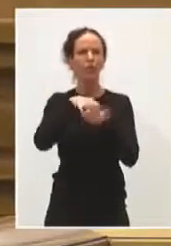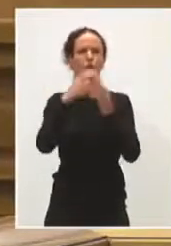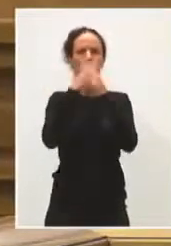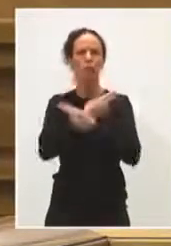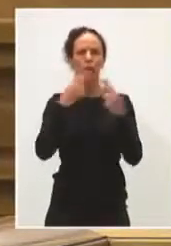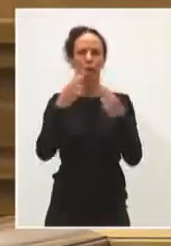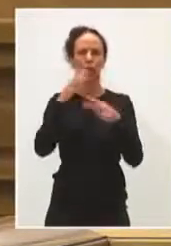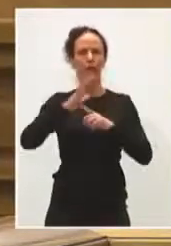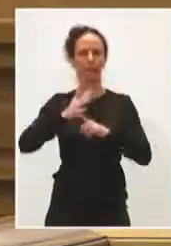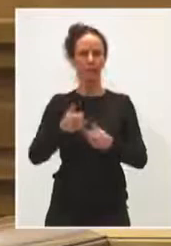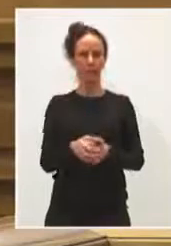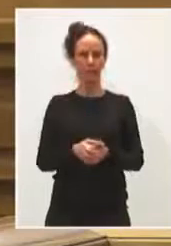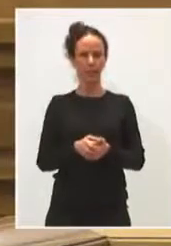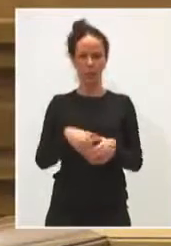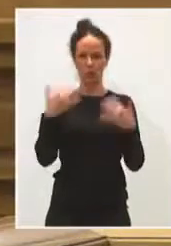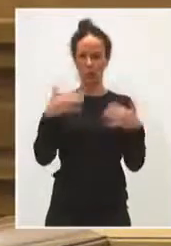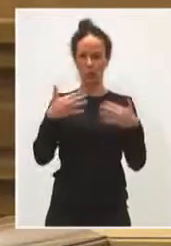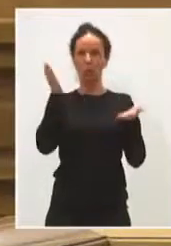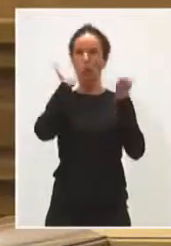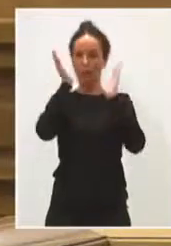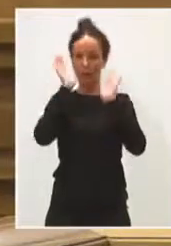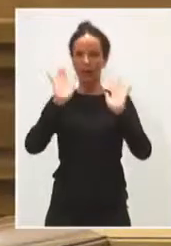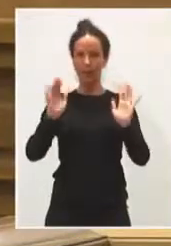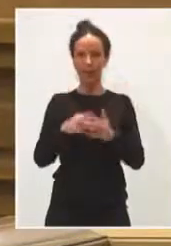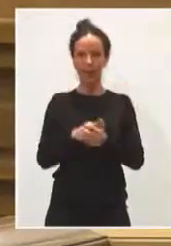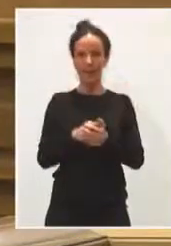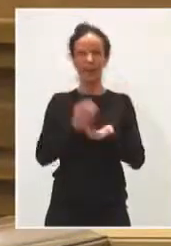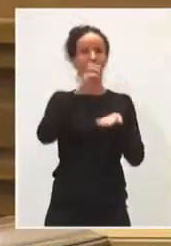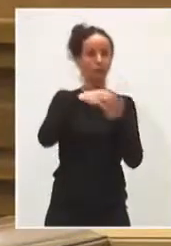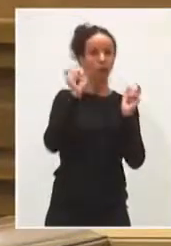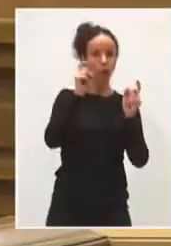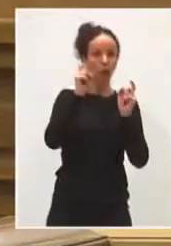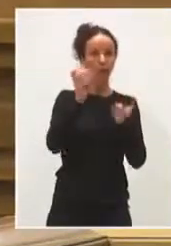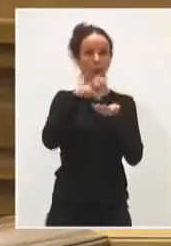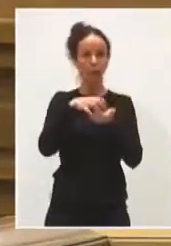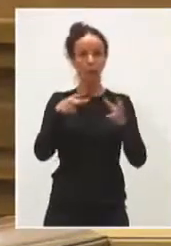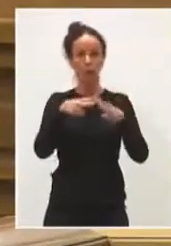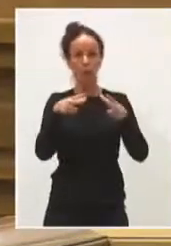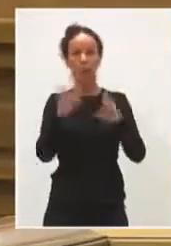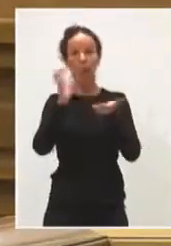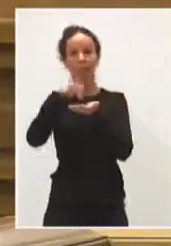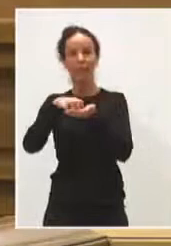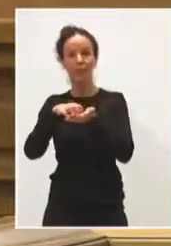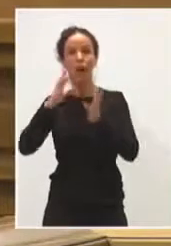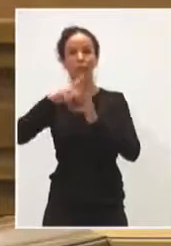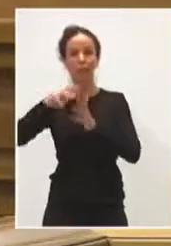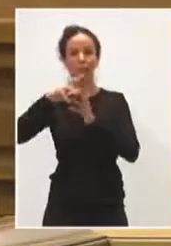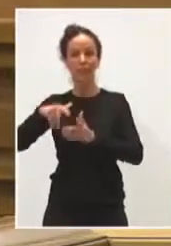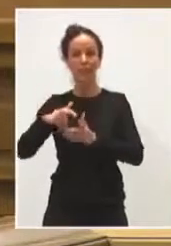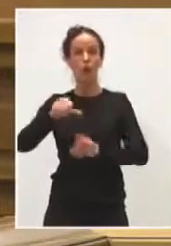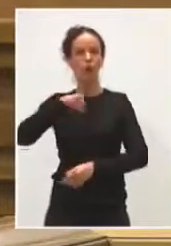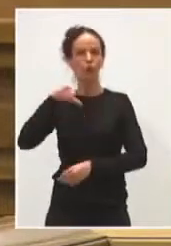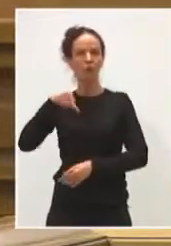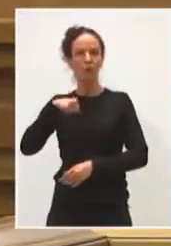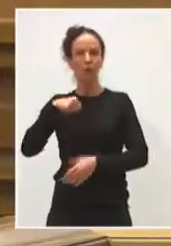Autónoma. Fíjense que estamos hablando de una barbaridad, ¿eh? Centros educativos, centros sociales, centros administrativos, hospitales…